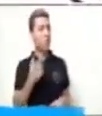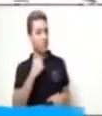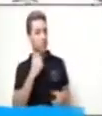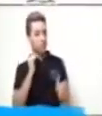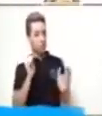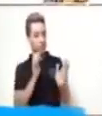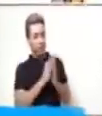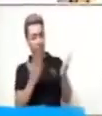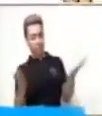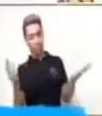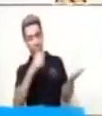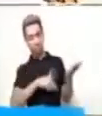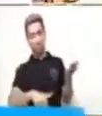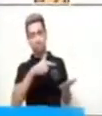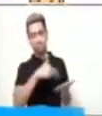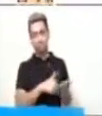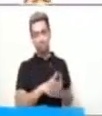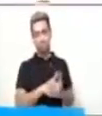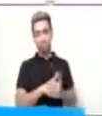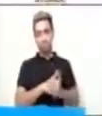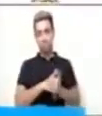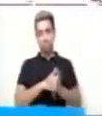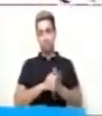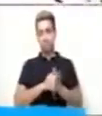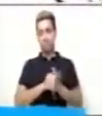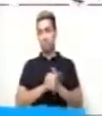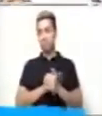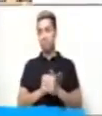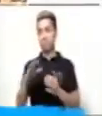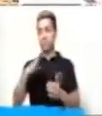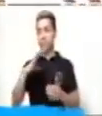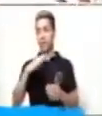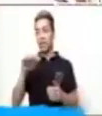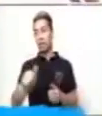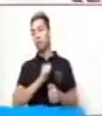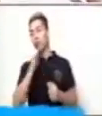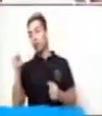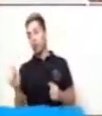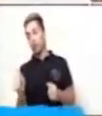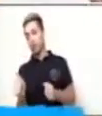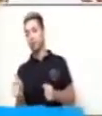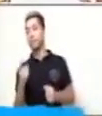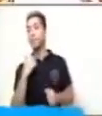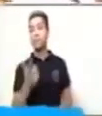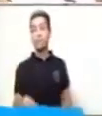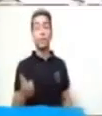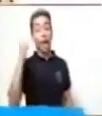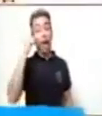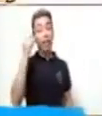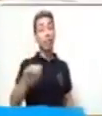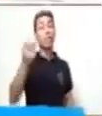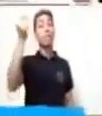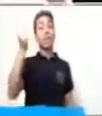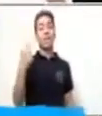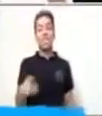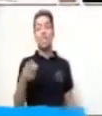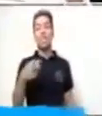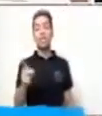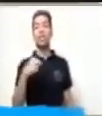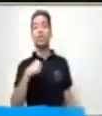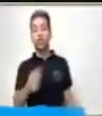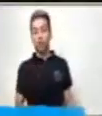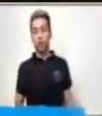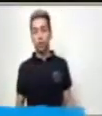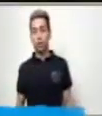gusta. Vamos con la siguiente. Adivina quién soy. Tengo